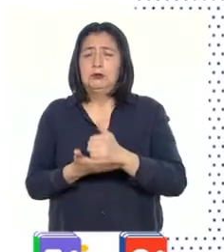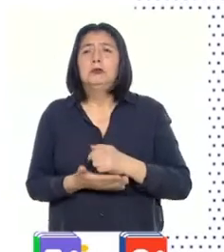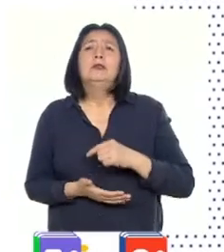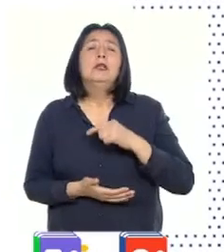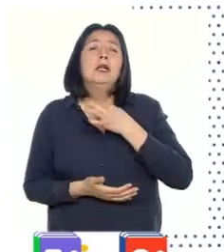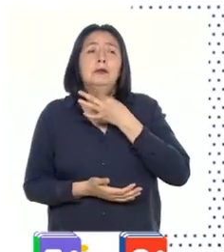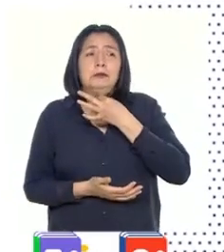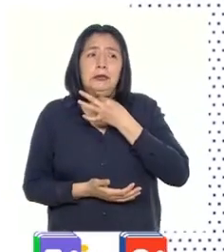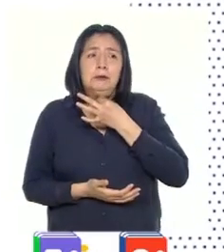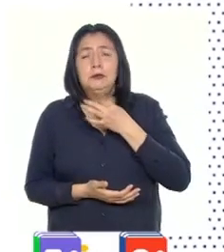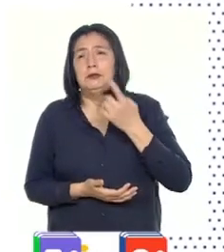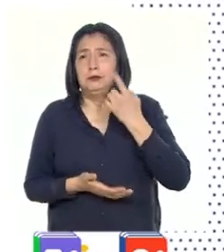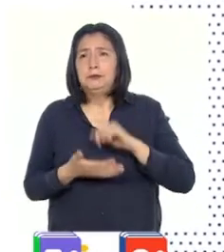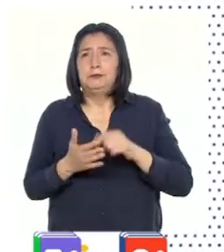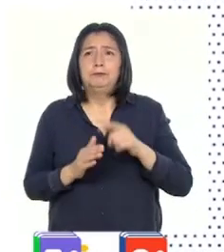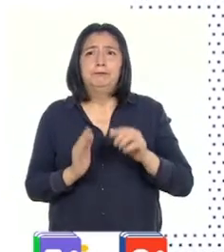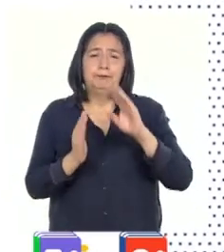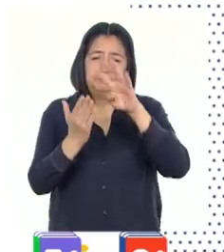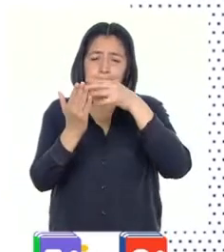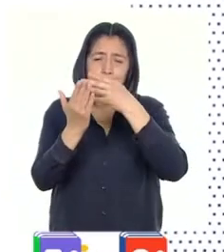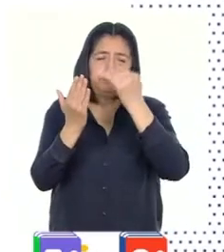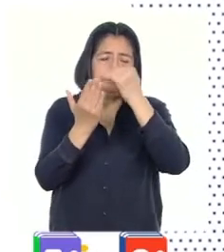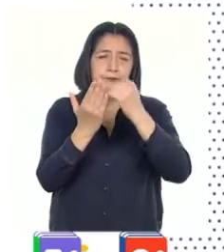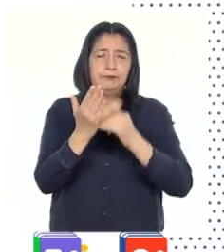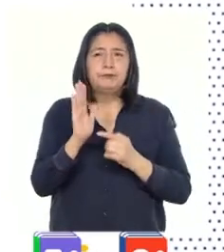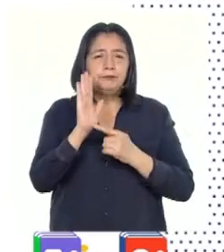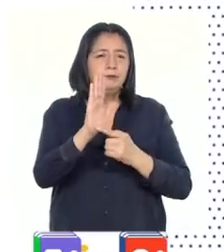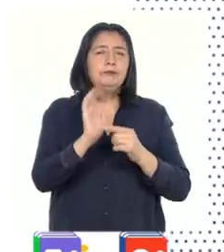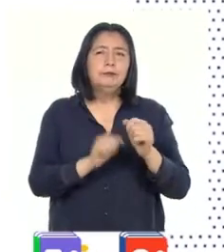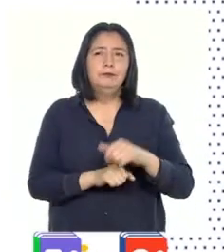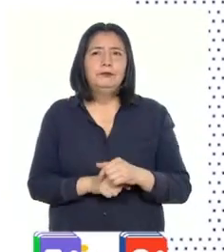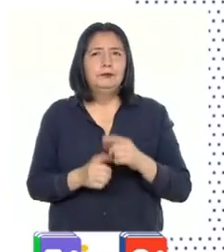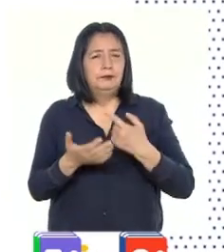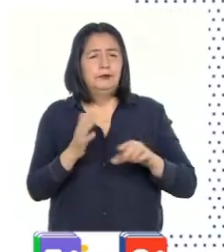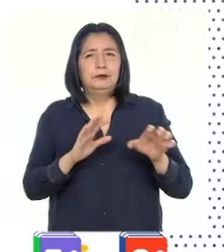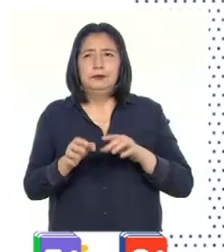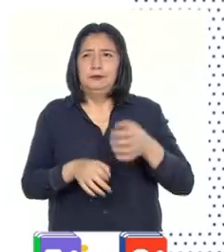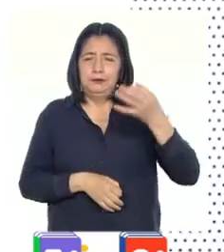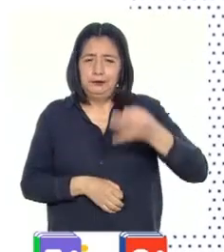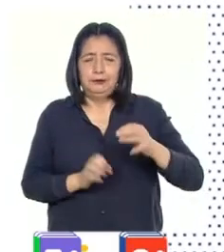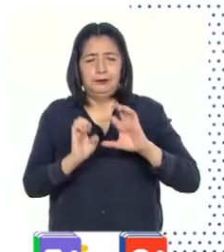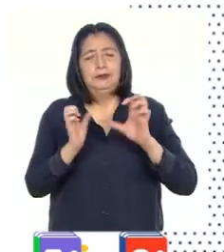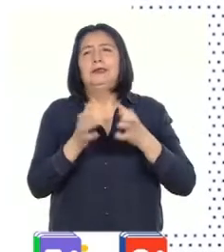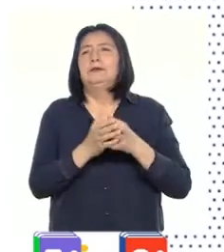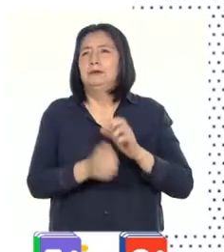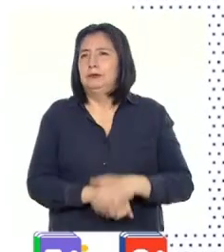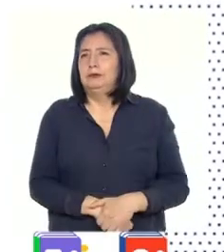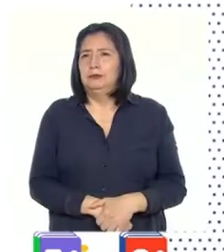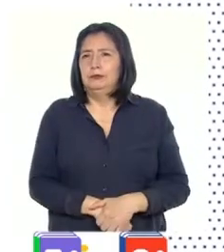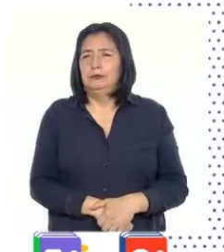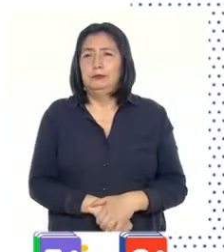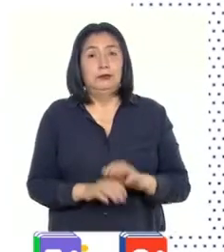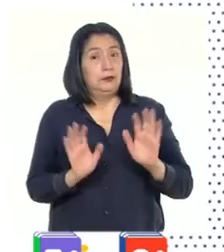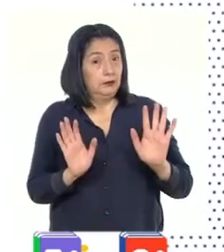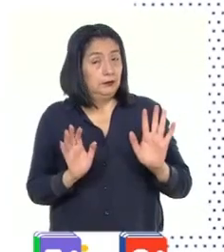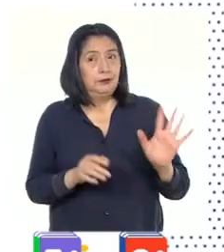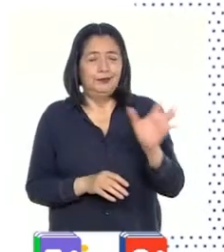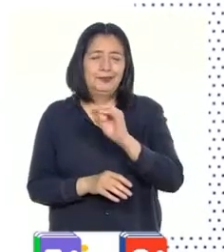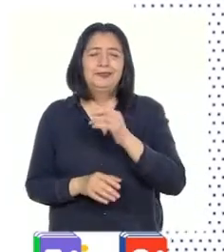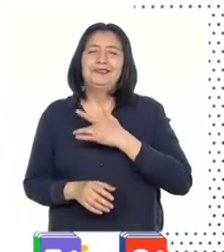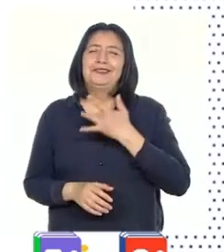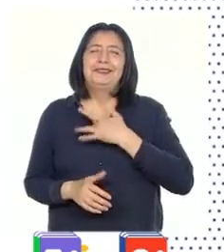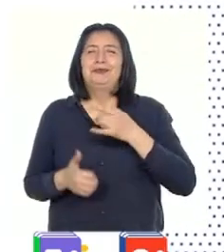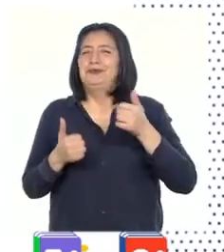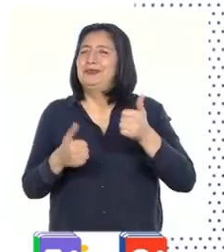abuelitos y seguir la programación que les mostré para ser un verdadero equipo. Y todos nos